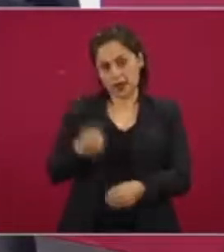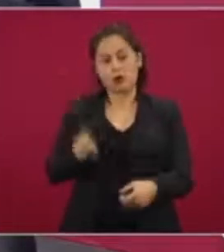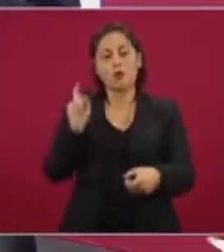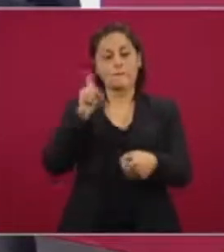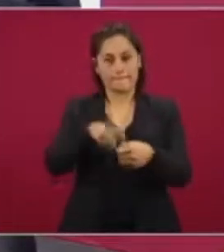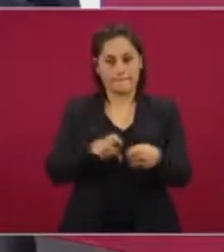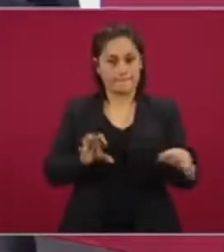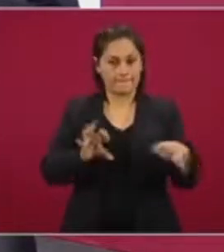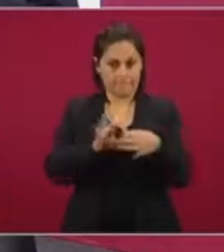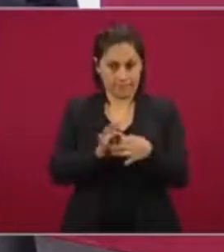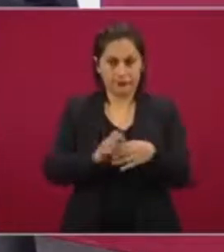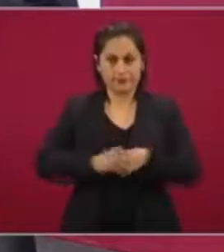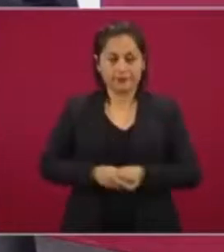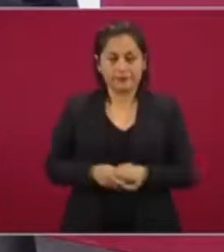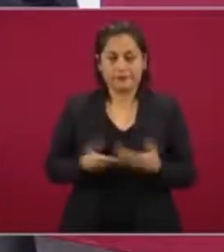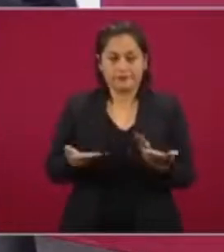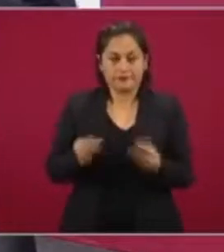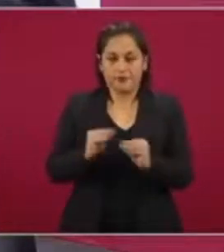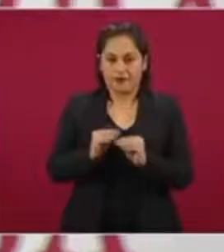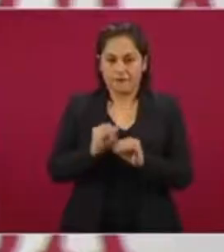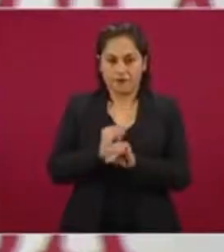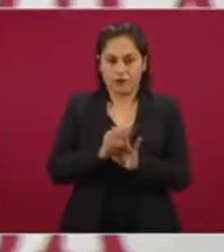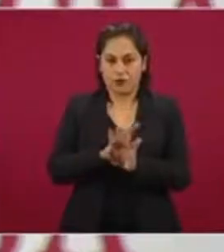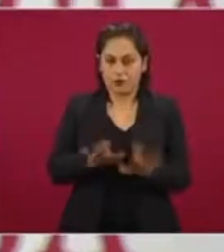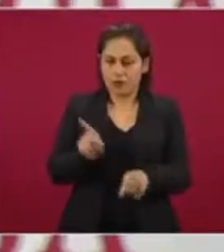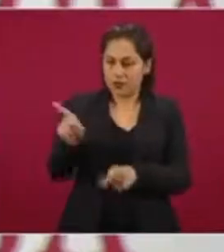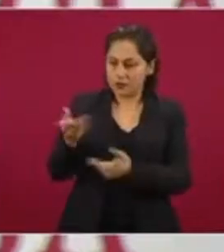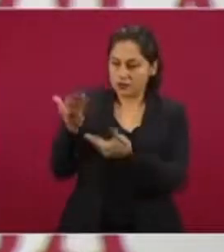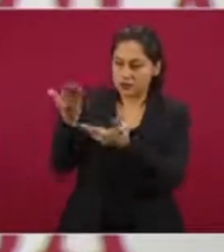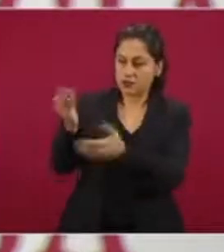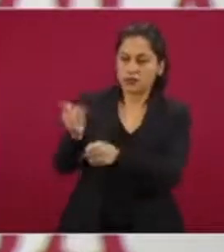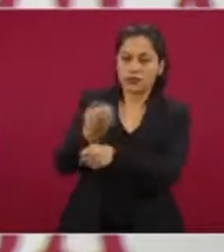ya tiene, por supuesto, toda la información del Secretario de Salud.